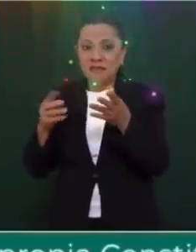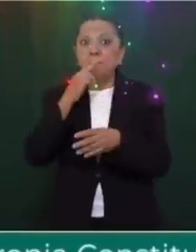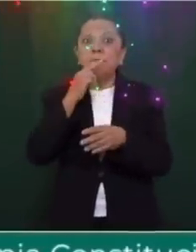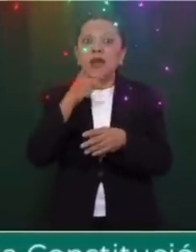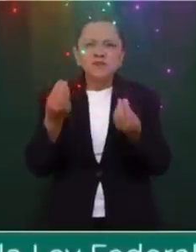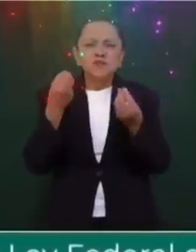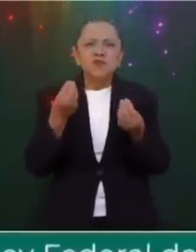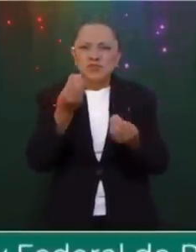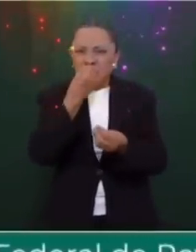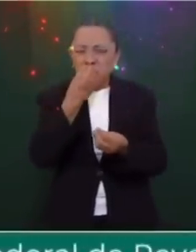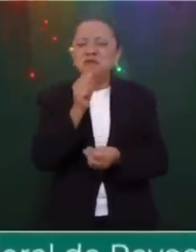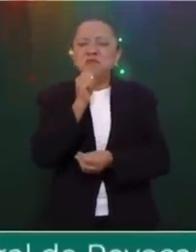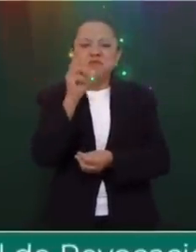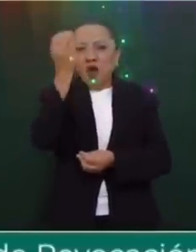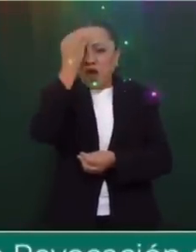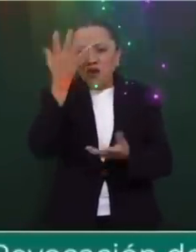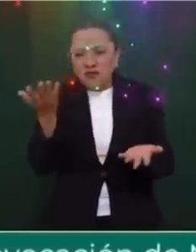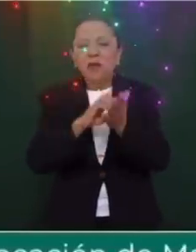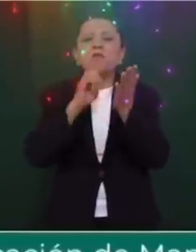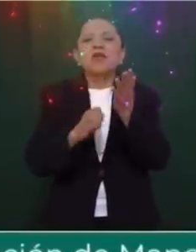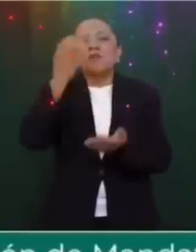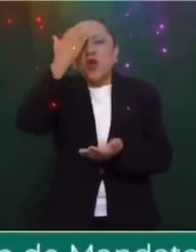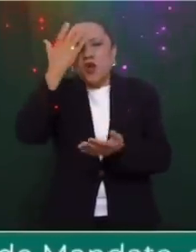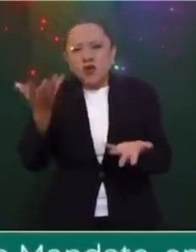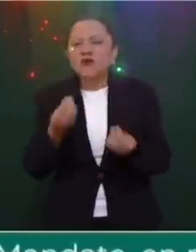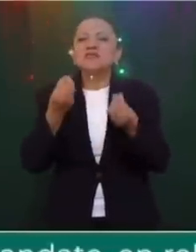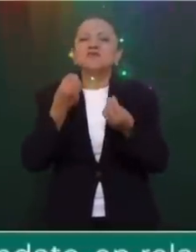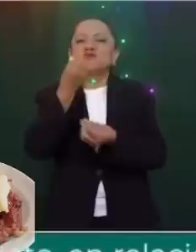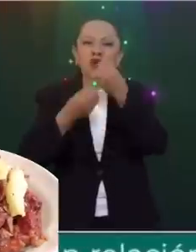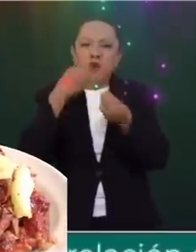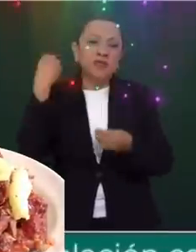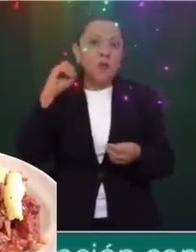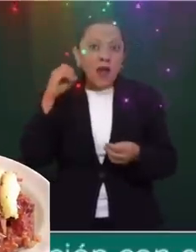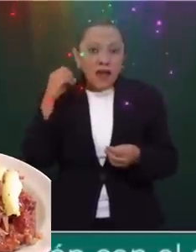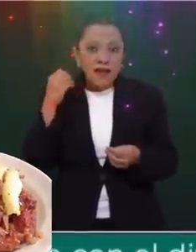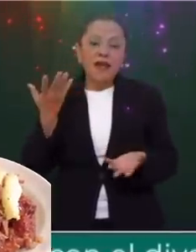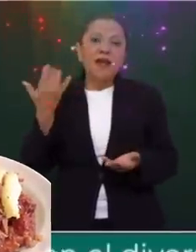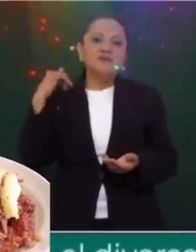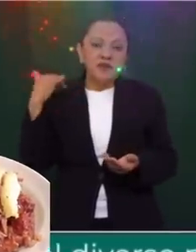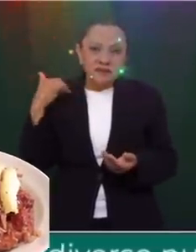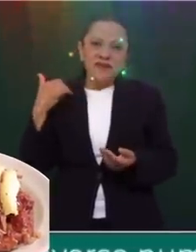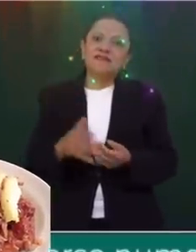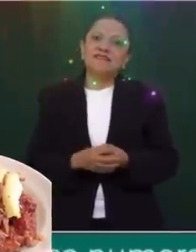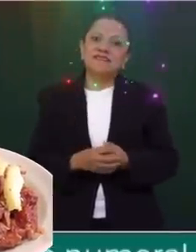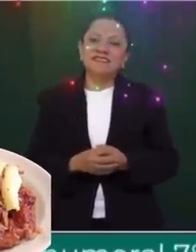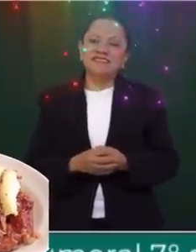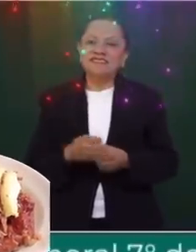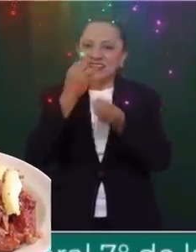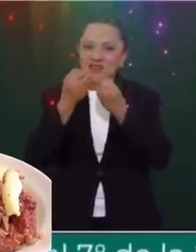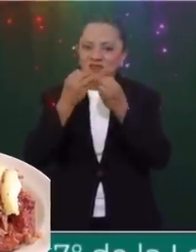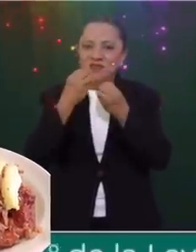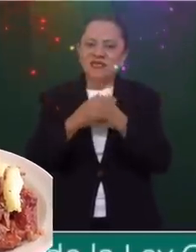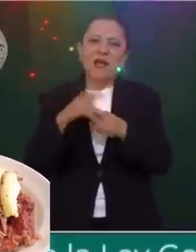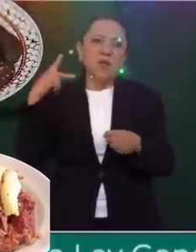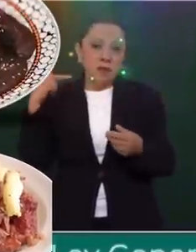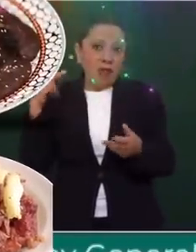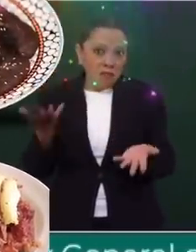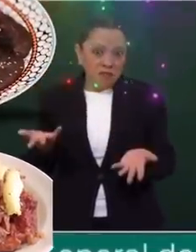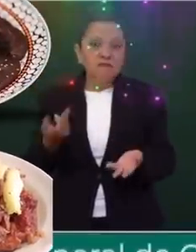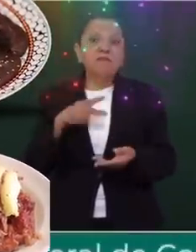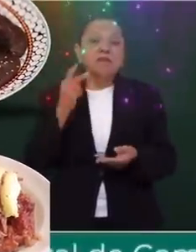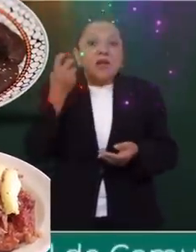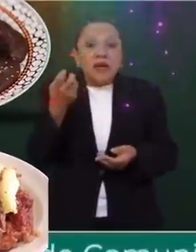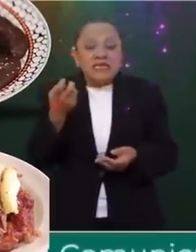mejores del mundo. Conoce bastante la comida oaxaqueña, la comida yucateca, la comida poblana. Y